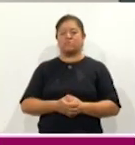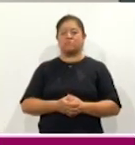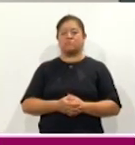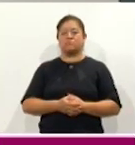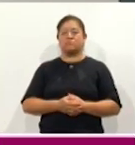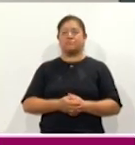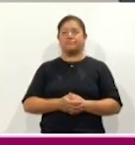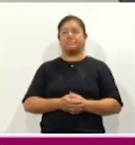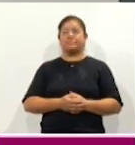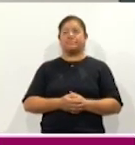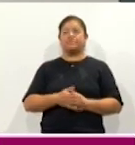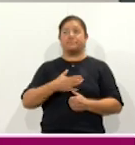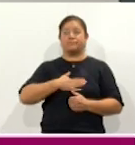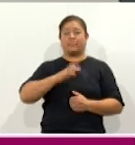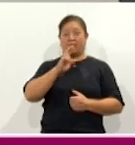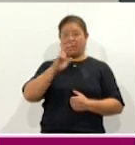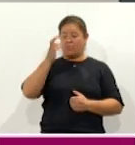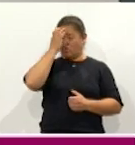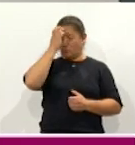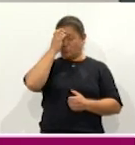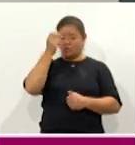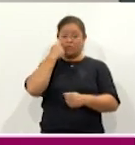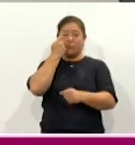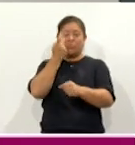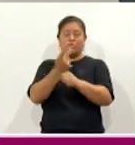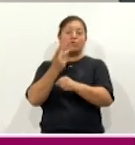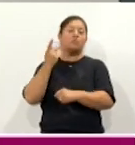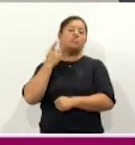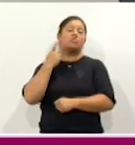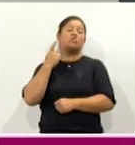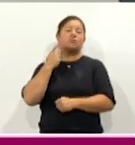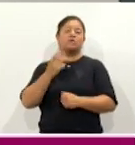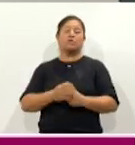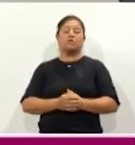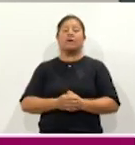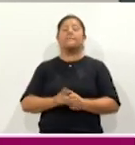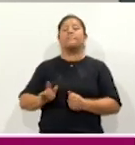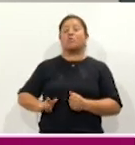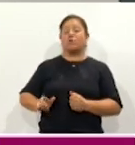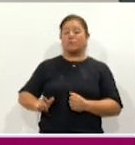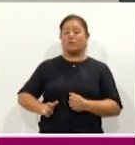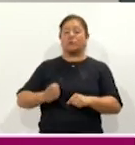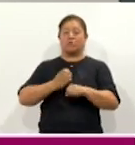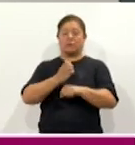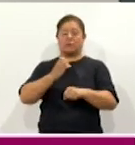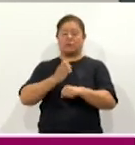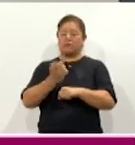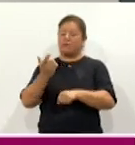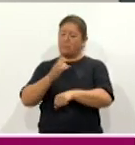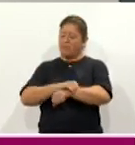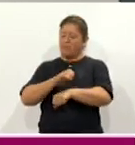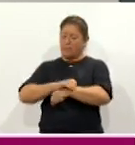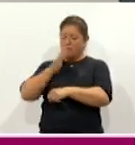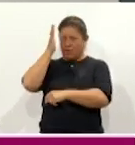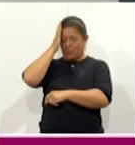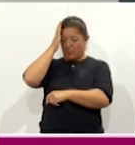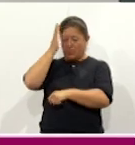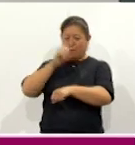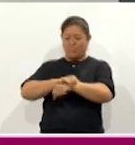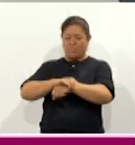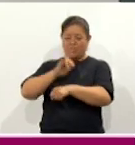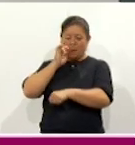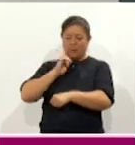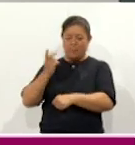resta más que reconocer la voluntad política del gobierno del estado, que encabeza mi buena amiga, para la